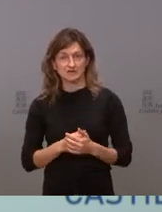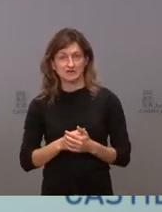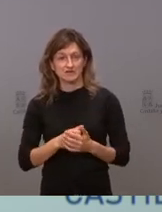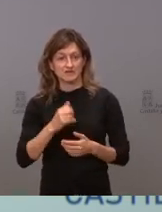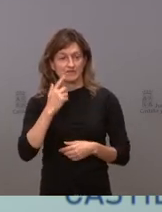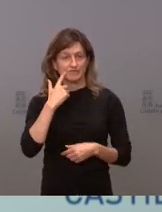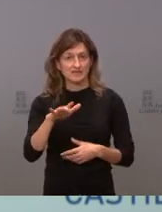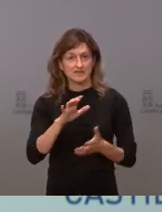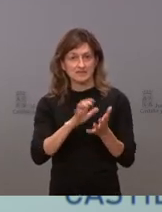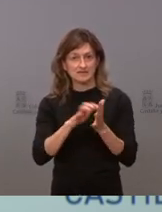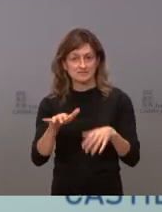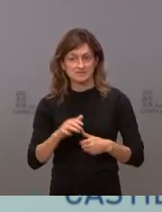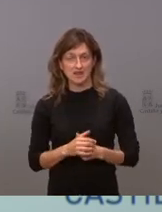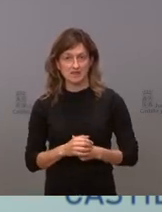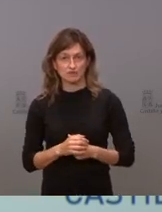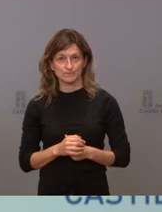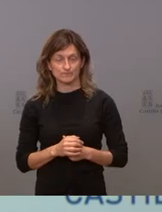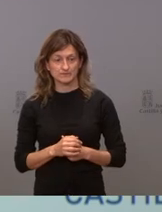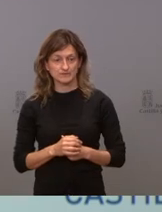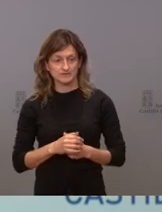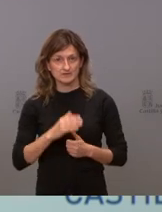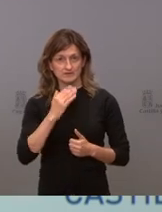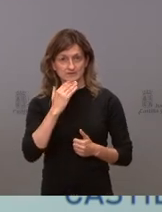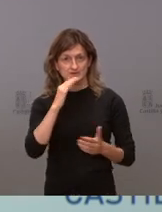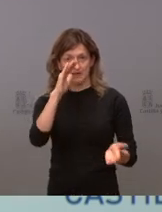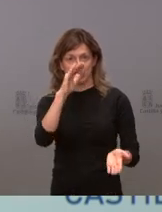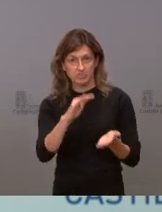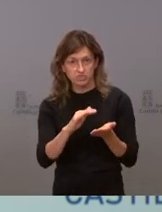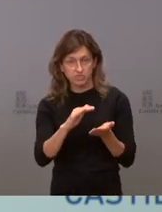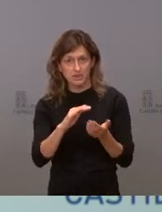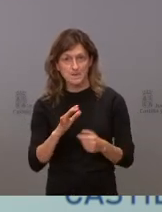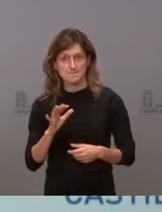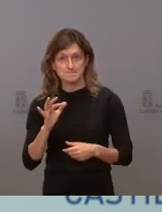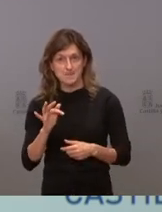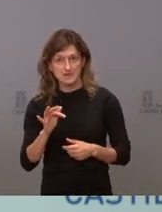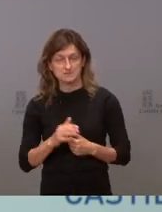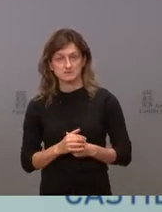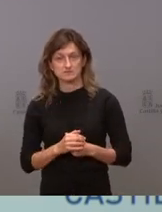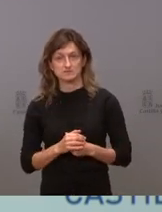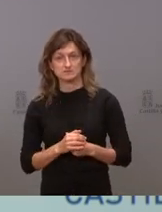en esta comunidad si nos cae el ritmo de suministro como nos ha caído y tenemos además